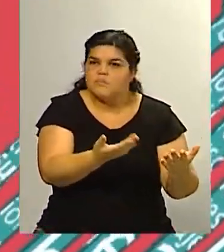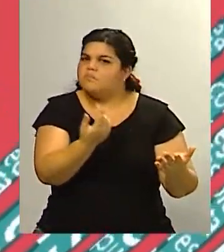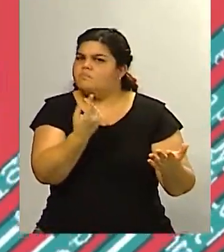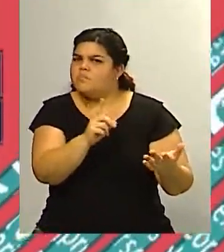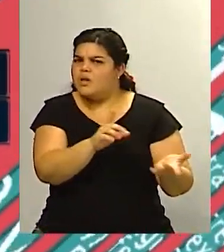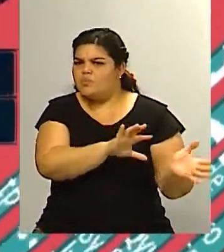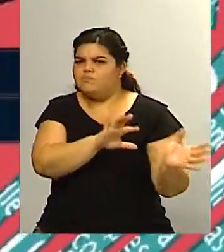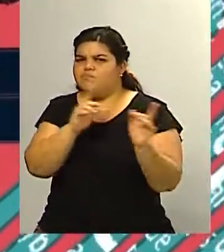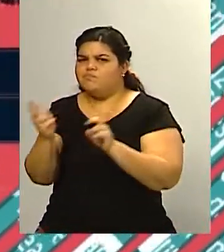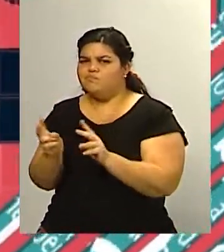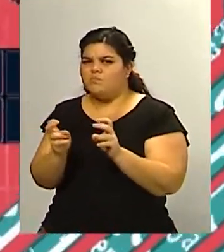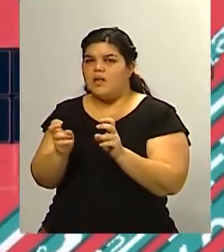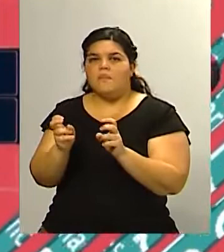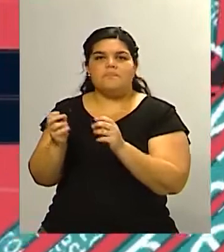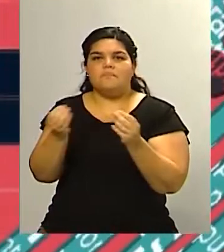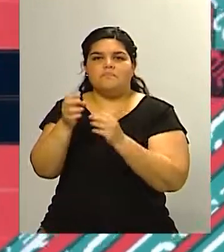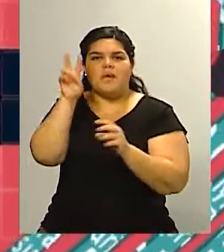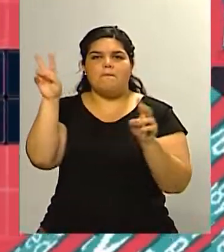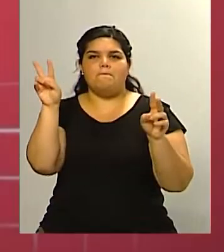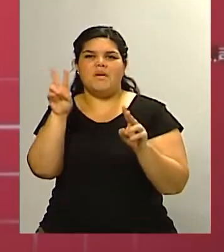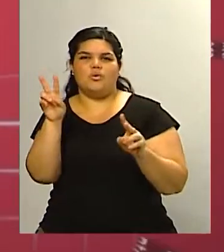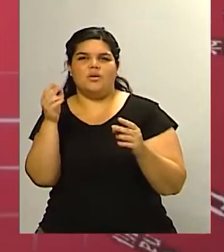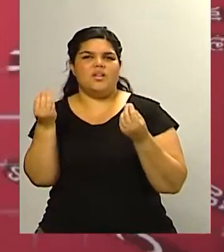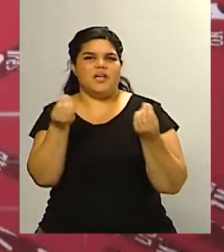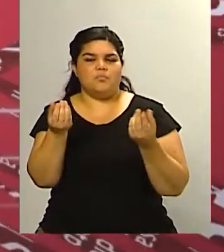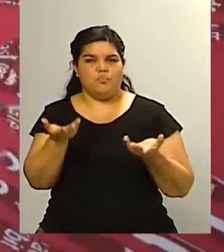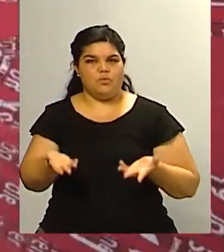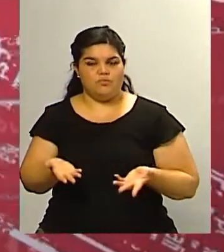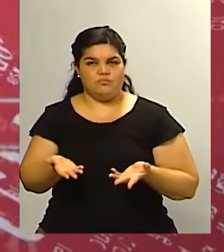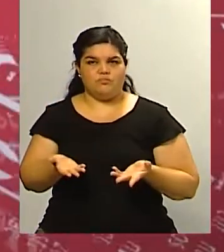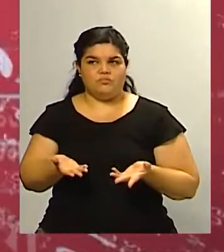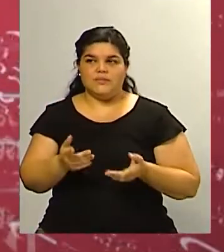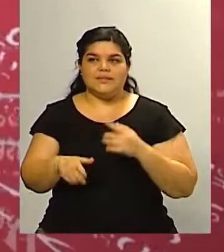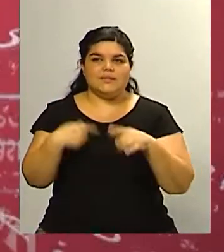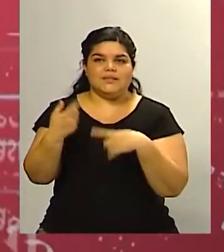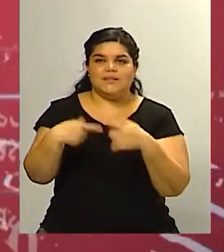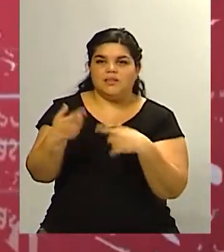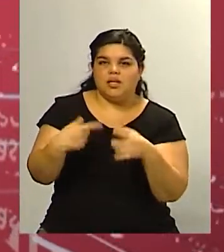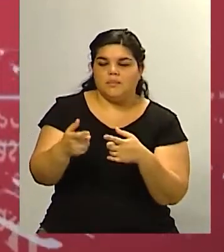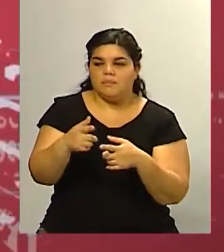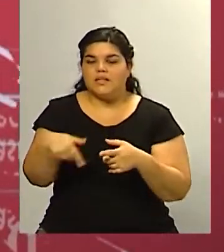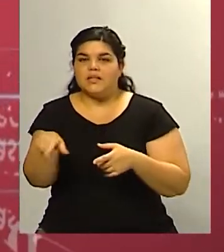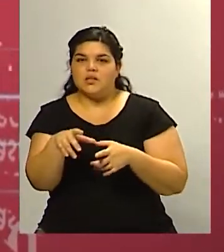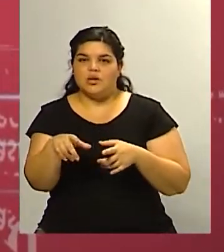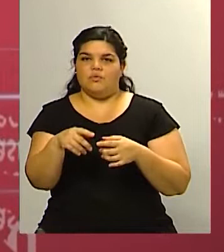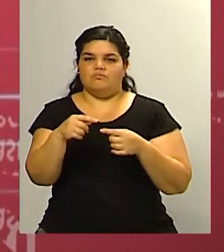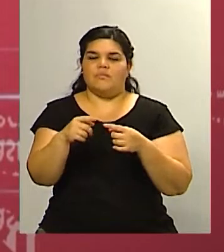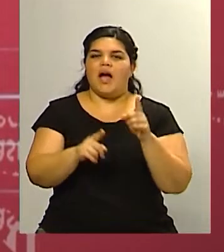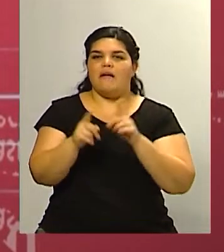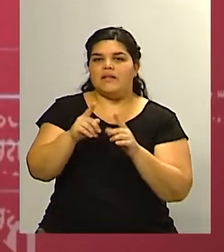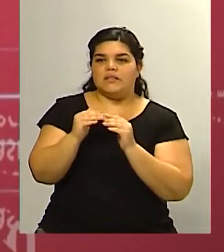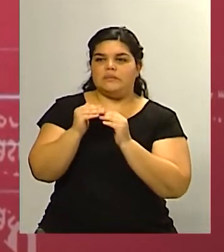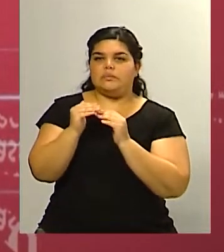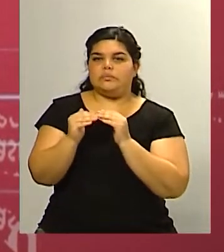pregunto esto? porque el peronismo ha perdido una cantidad siempre tienen como una meseta los partidos que se entiende que